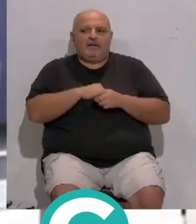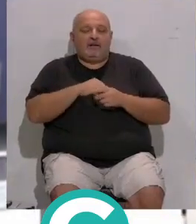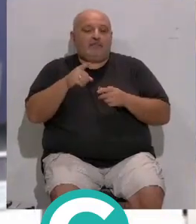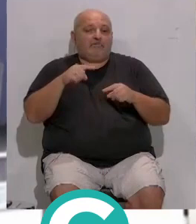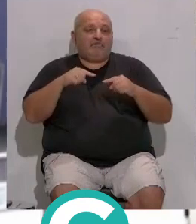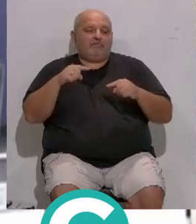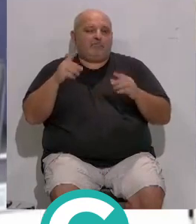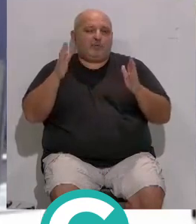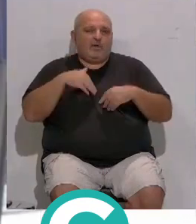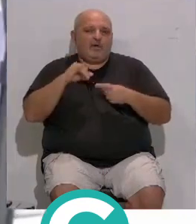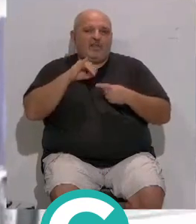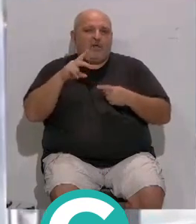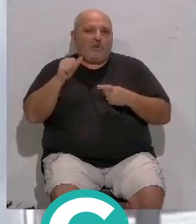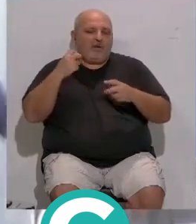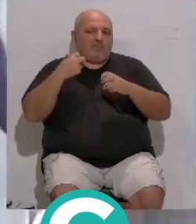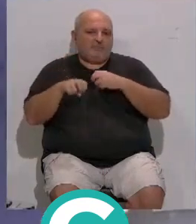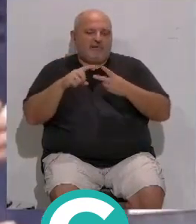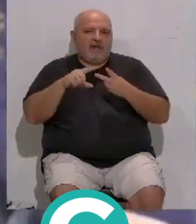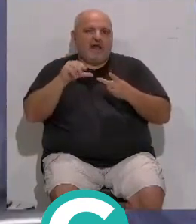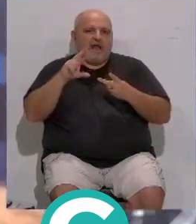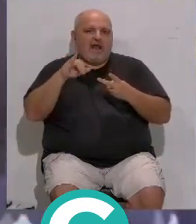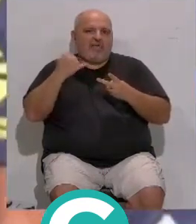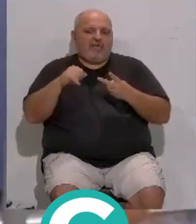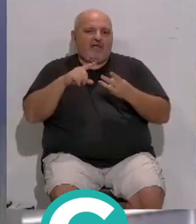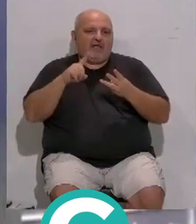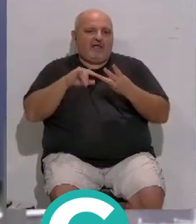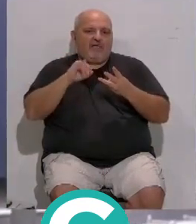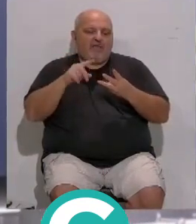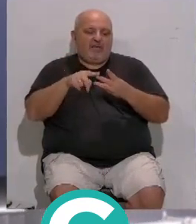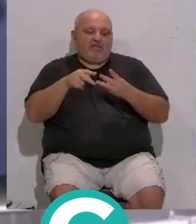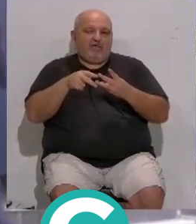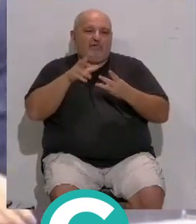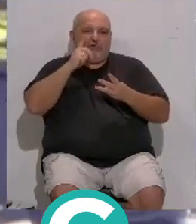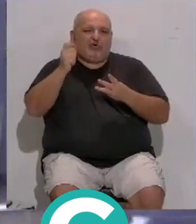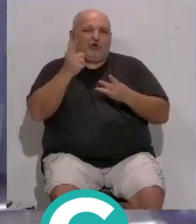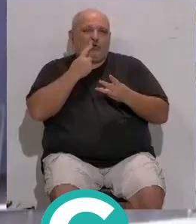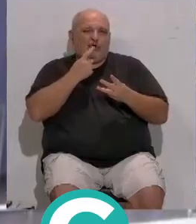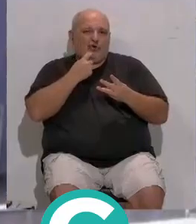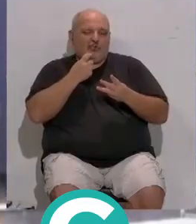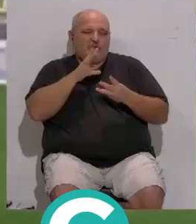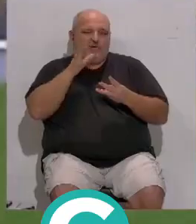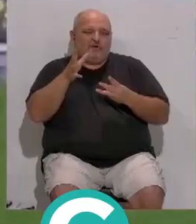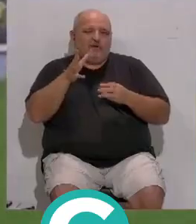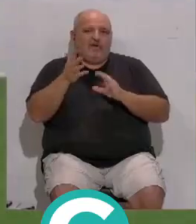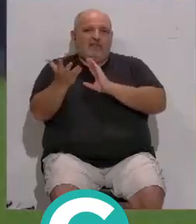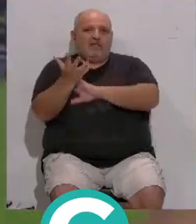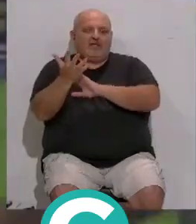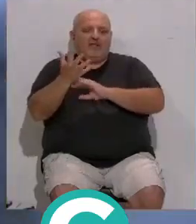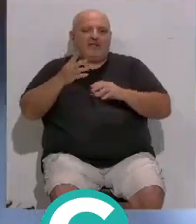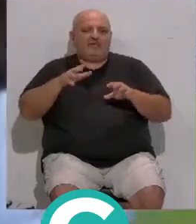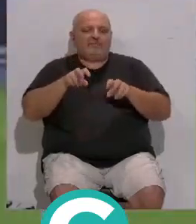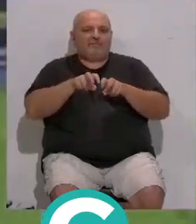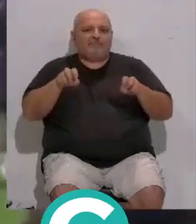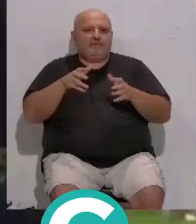técnico no podrá contar con Zaldúa por lesión... ...y Alcaraz Aiza por sanción... ...las dudas se mantienen en el lateral derecho... ...en rueda de